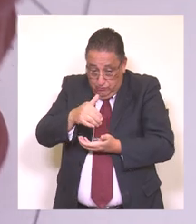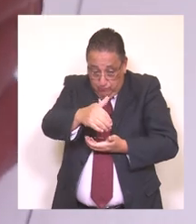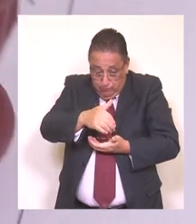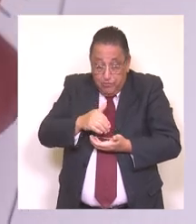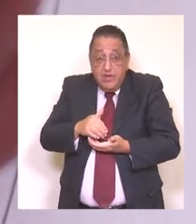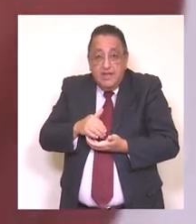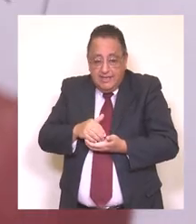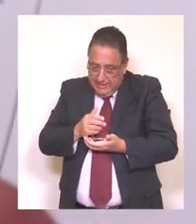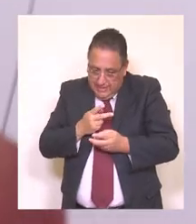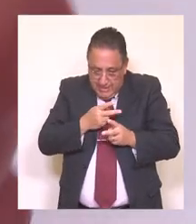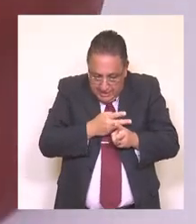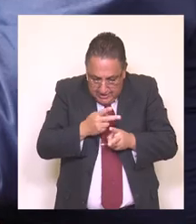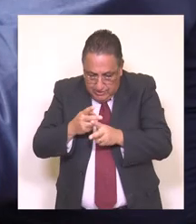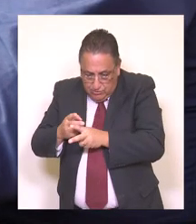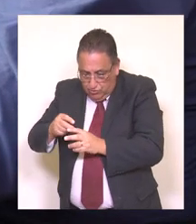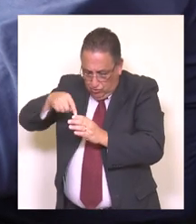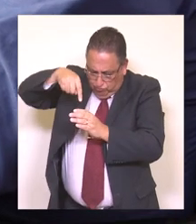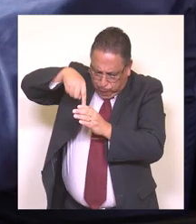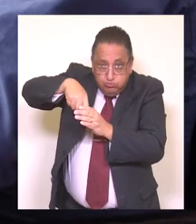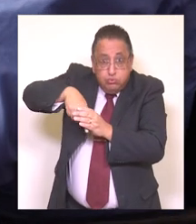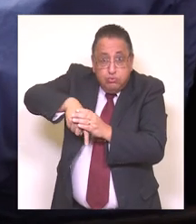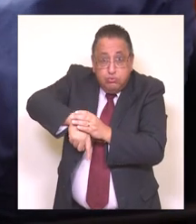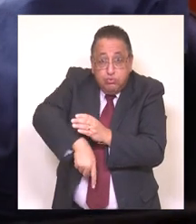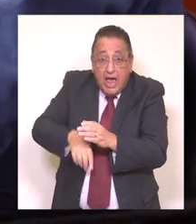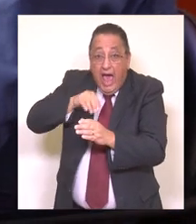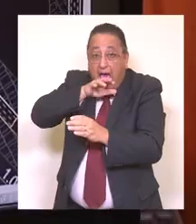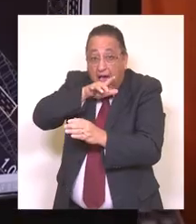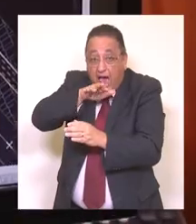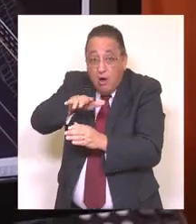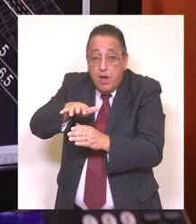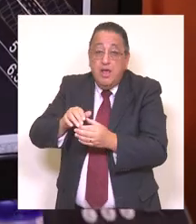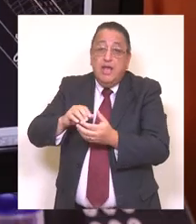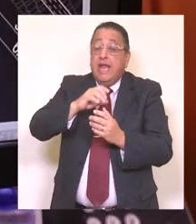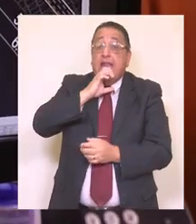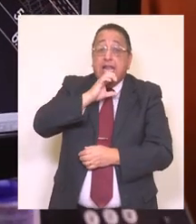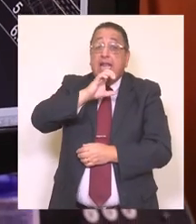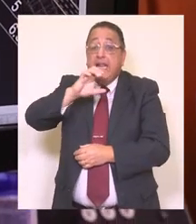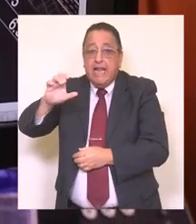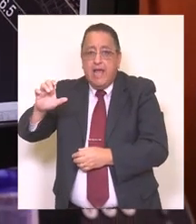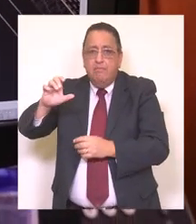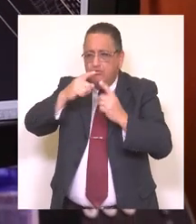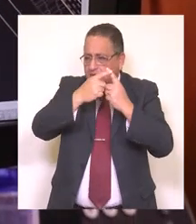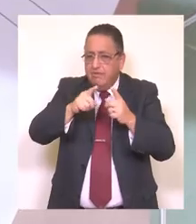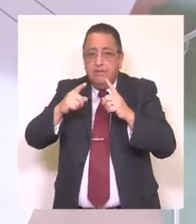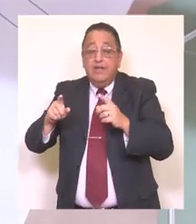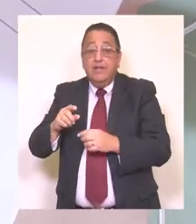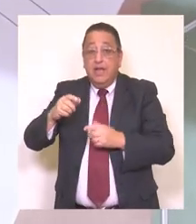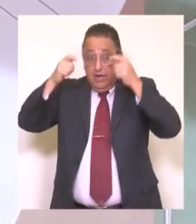conseguir financiamiento para la construcción de pozos profundos para sectores rurales como las Cachañas,